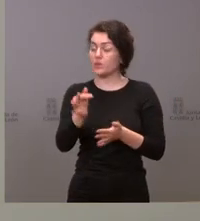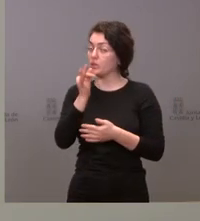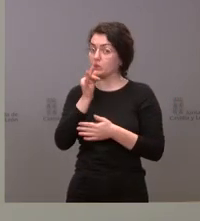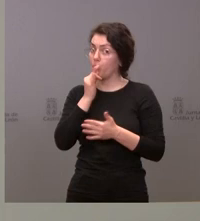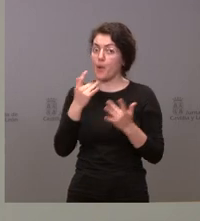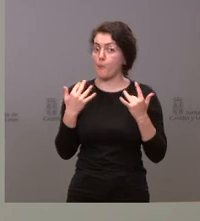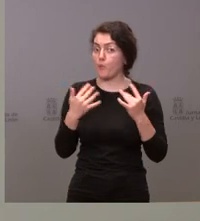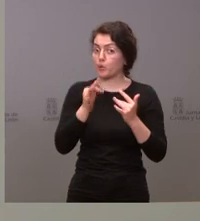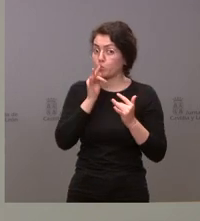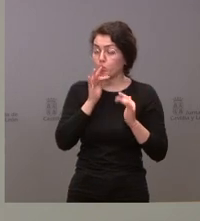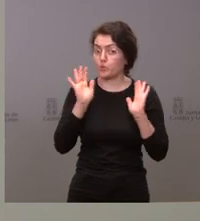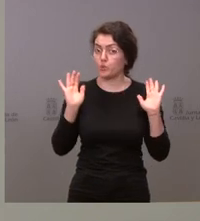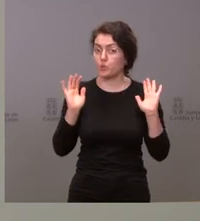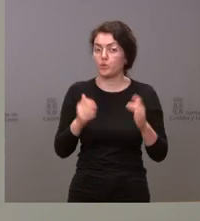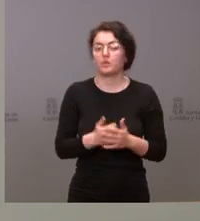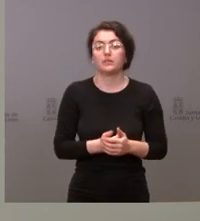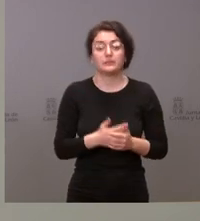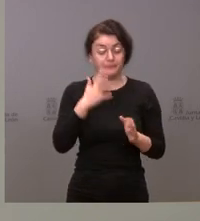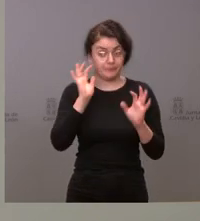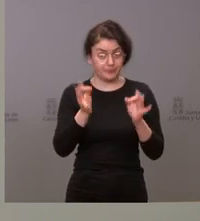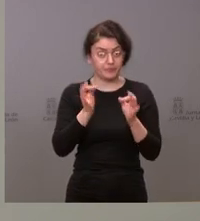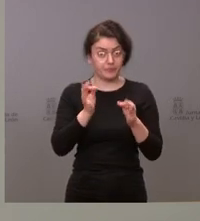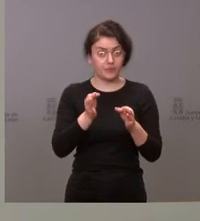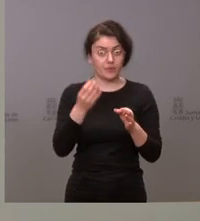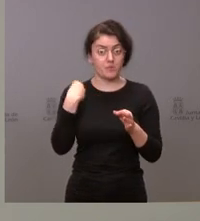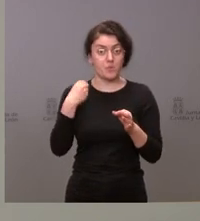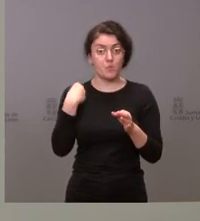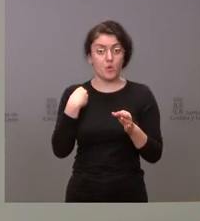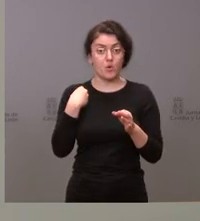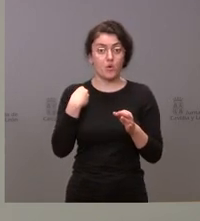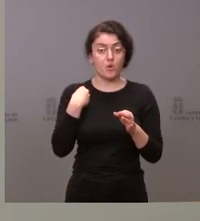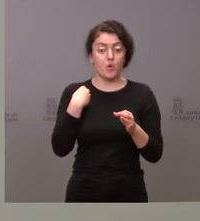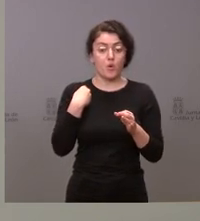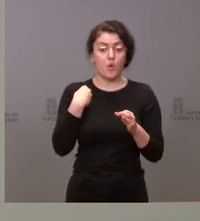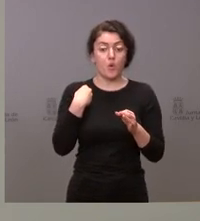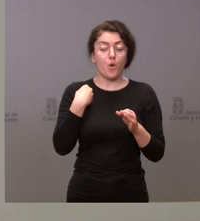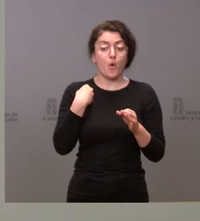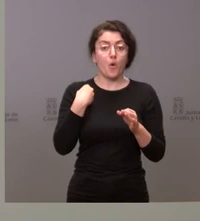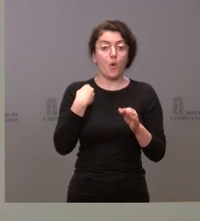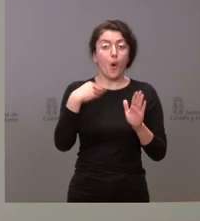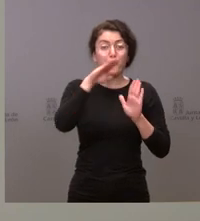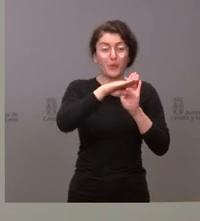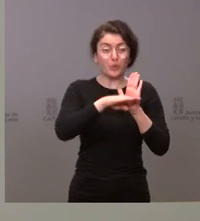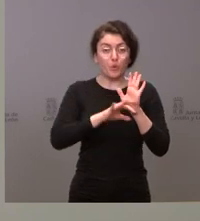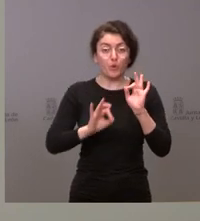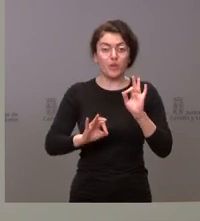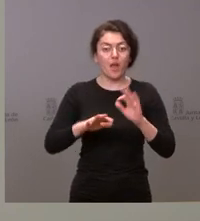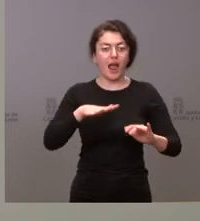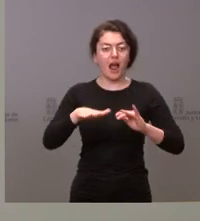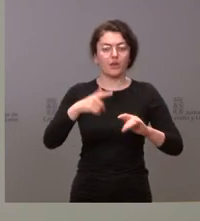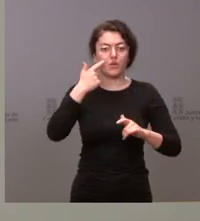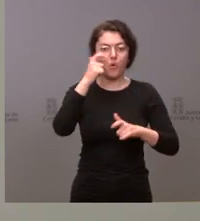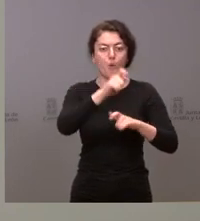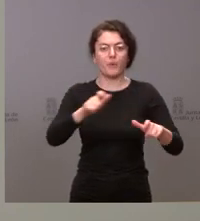Si les puedo decir que, como consecuencia de ese protocolo de acción humanitaria que tenemos diez comunidades autónomas en relación con